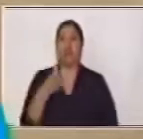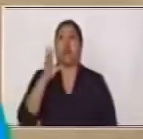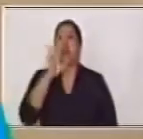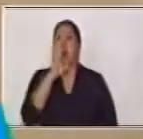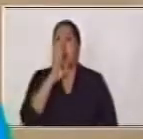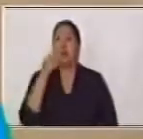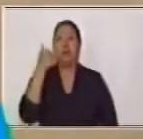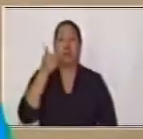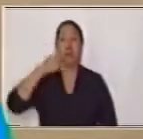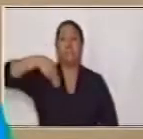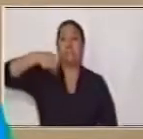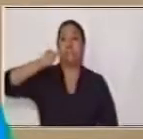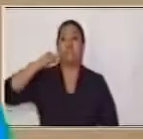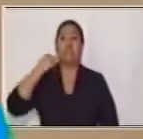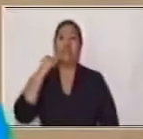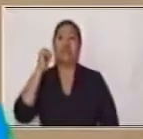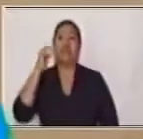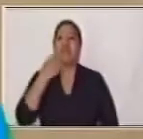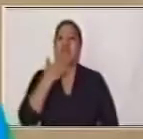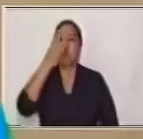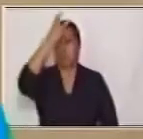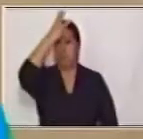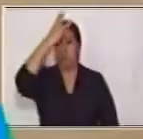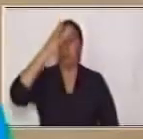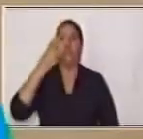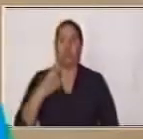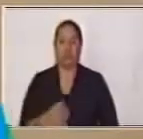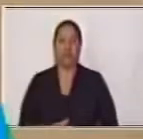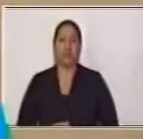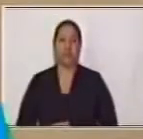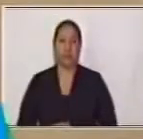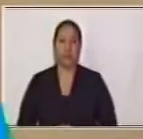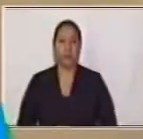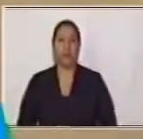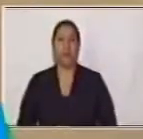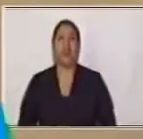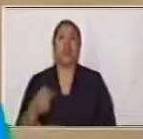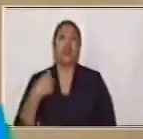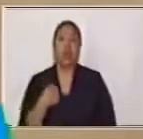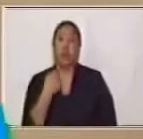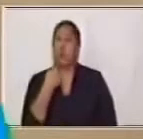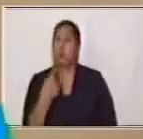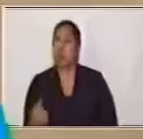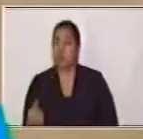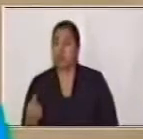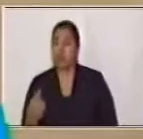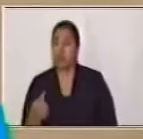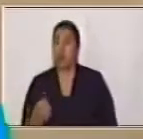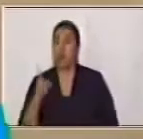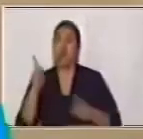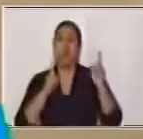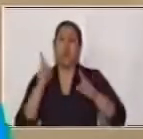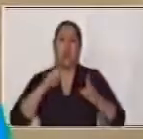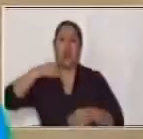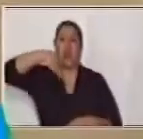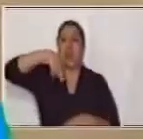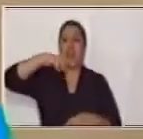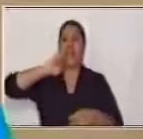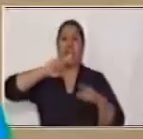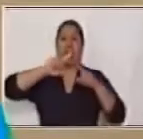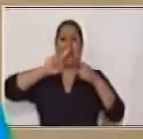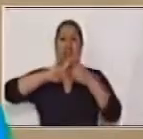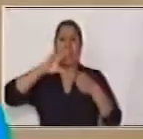escribe perfectamente el cachique. Si yo te menciono a ti, ¿qué nexo puedes utilizar tú